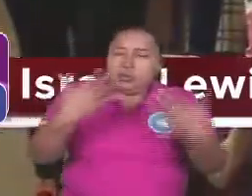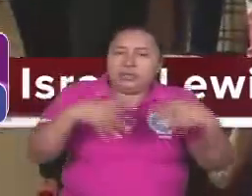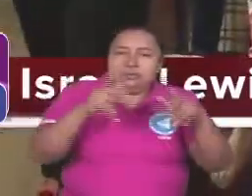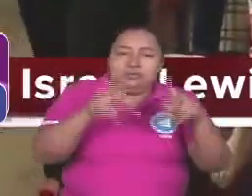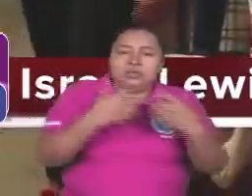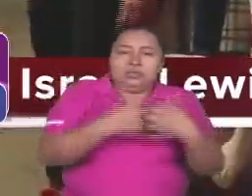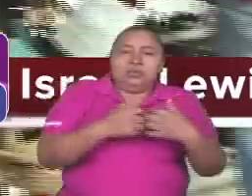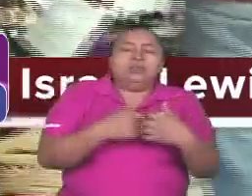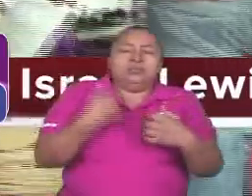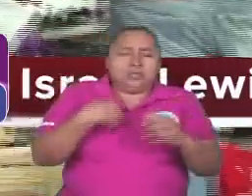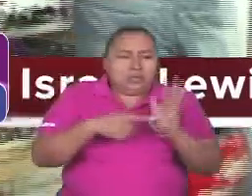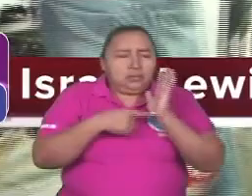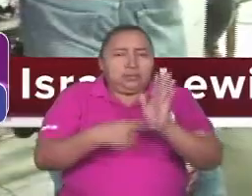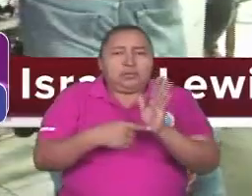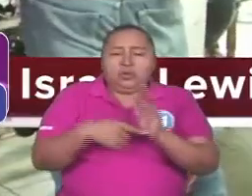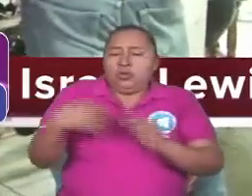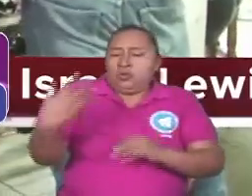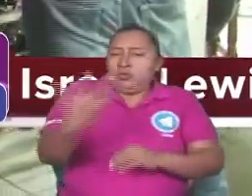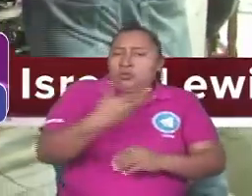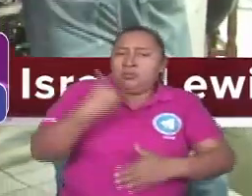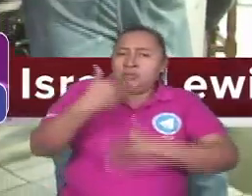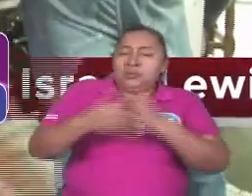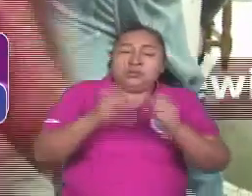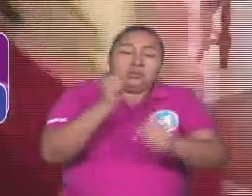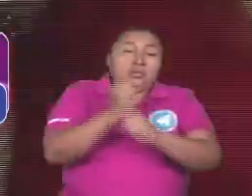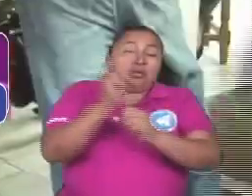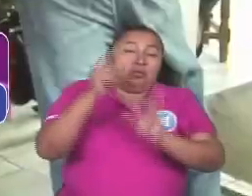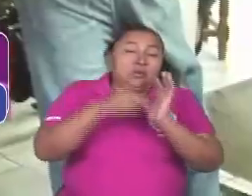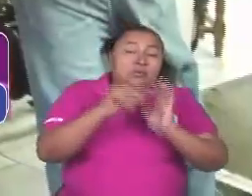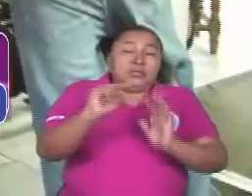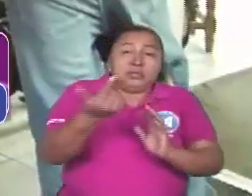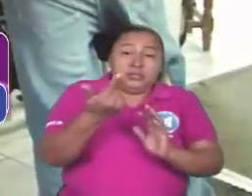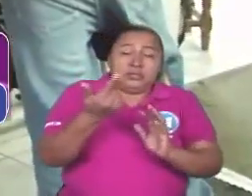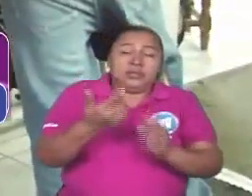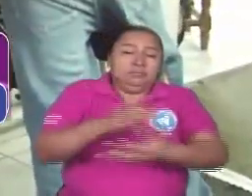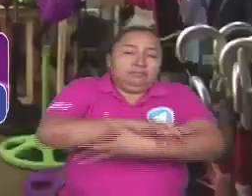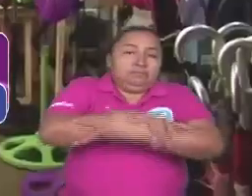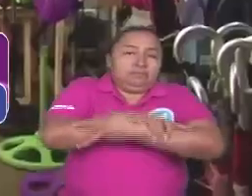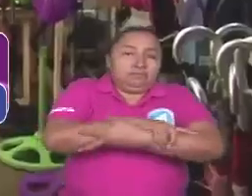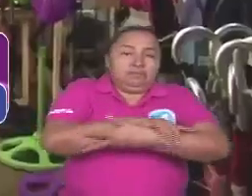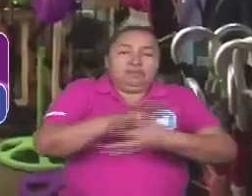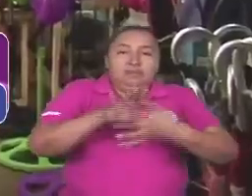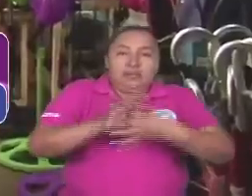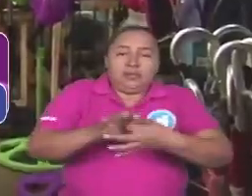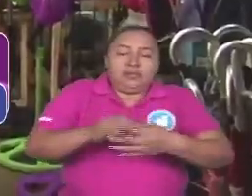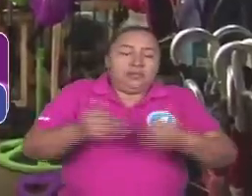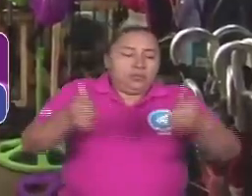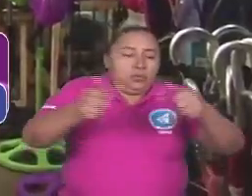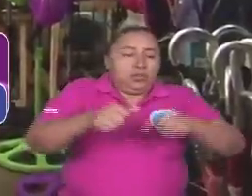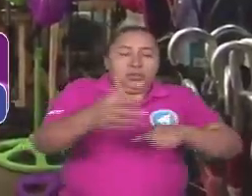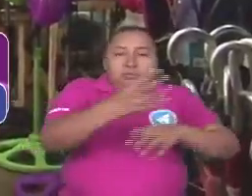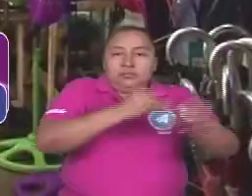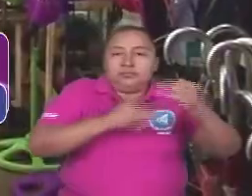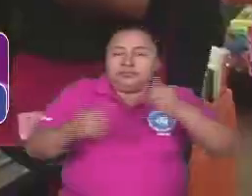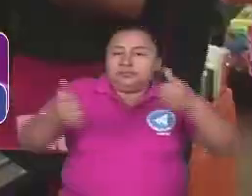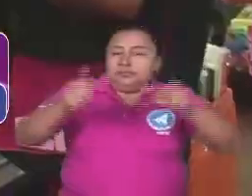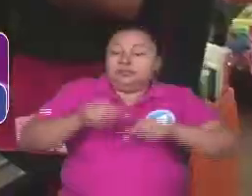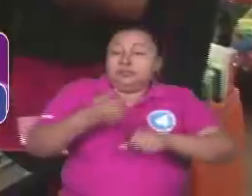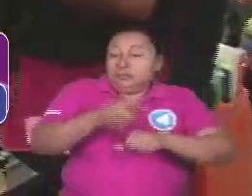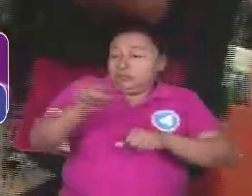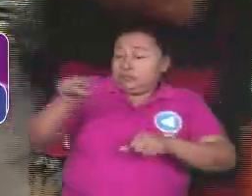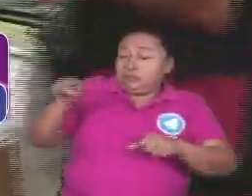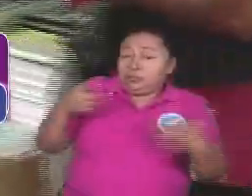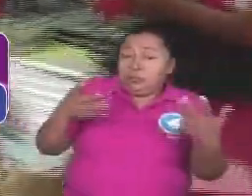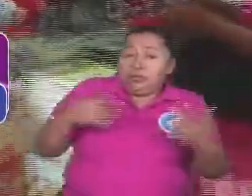Y lo hemos demostrado. Con todo el proceso, después del 2007, de alianza, de consenso, diálogo y consenso con ellos.